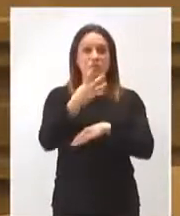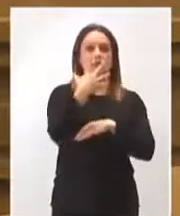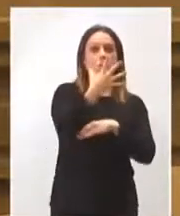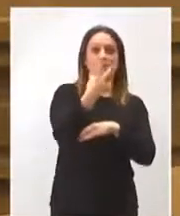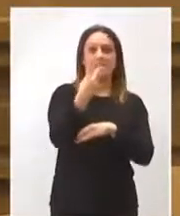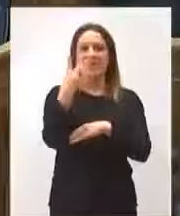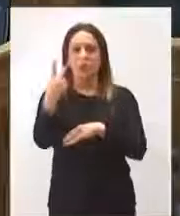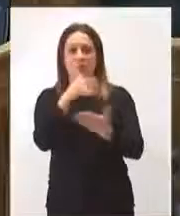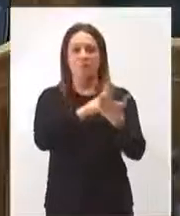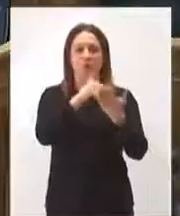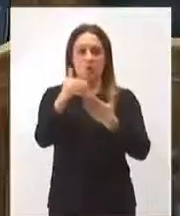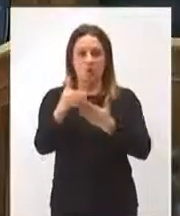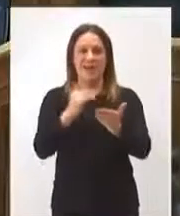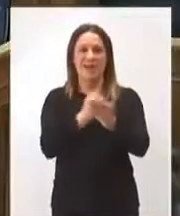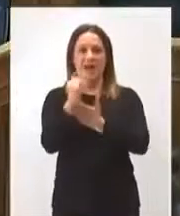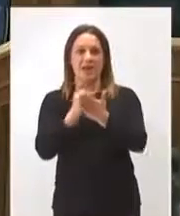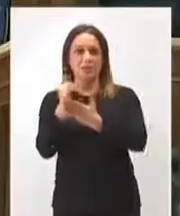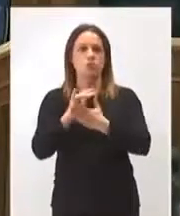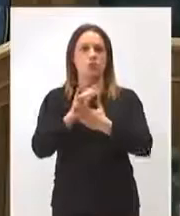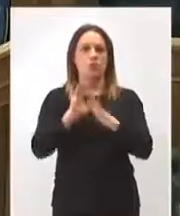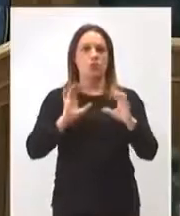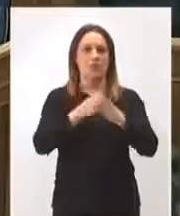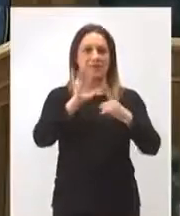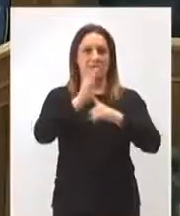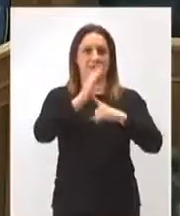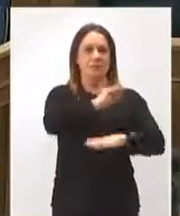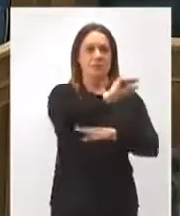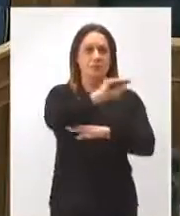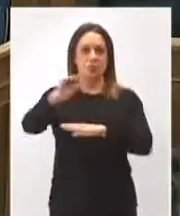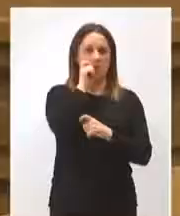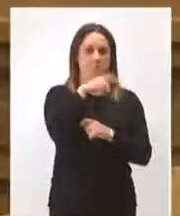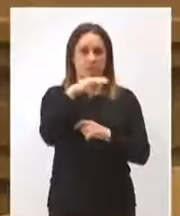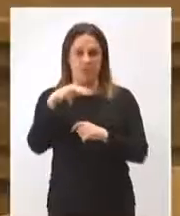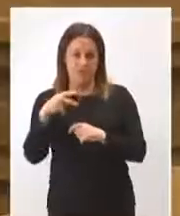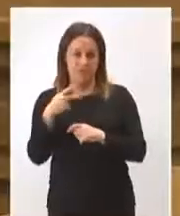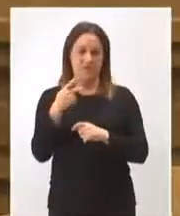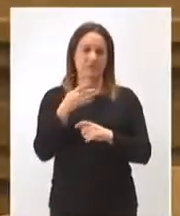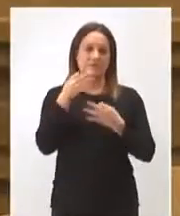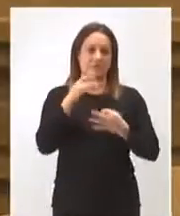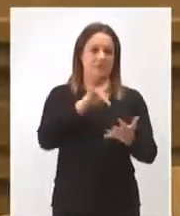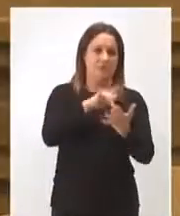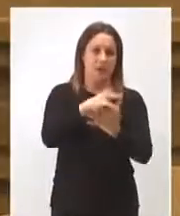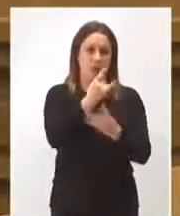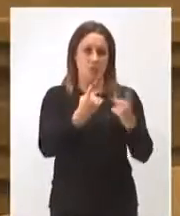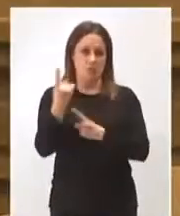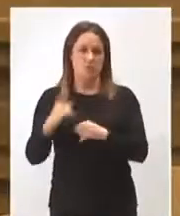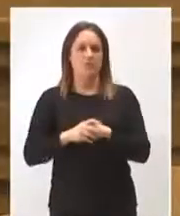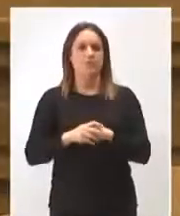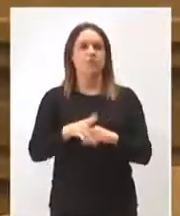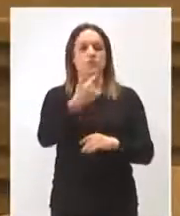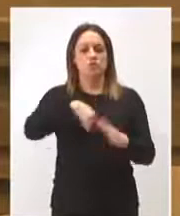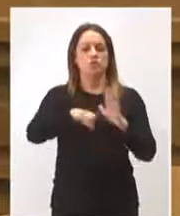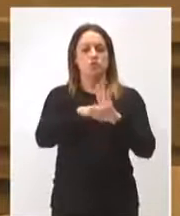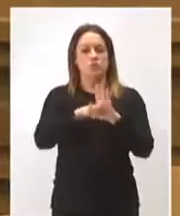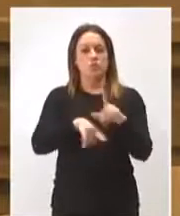recibir los agricultores de la comunidad autónoma. El primero que podemos. El caso es que también vamos a seguir